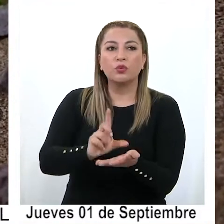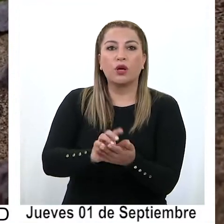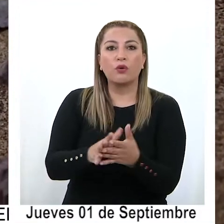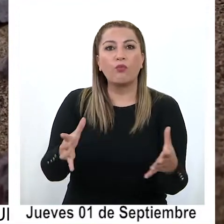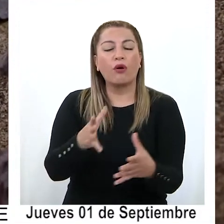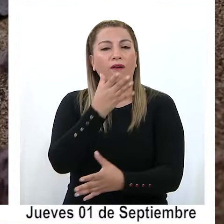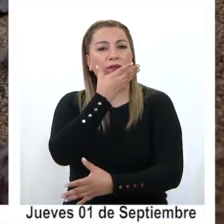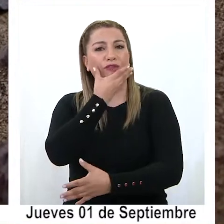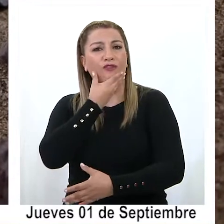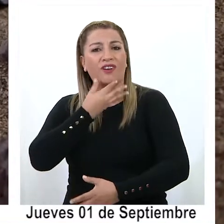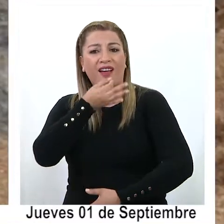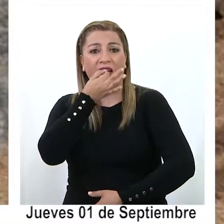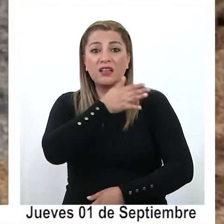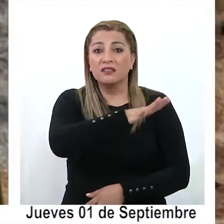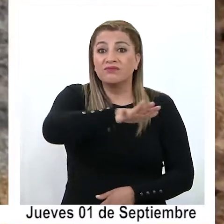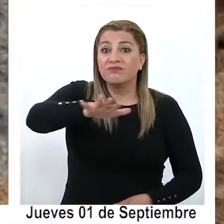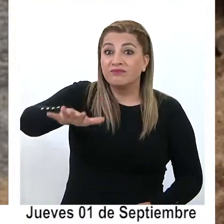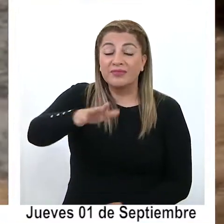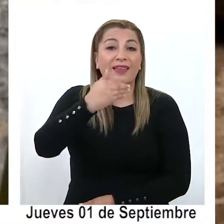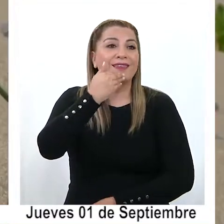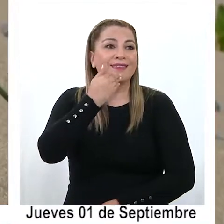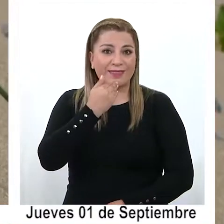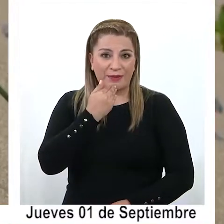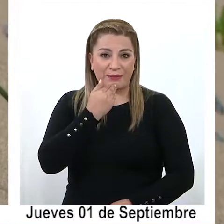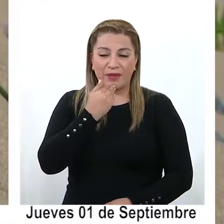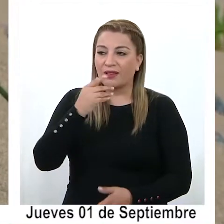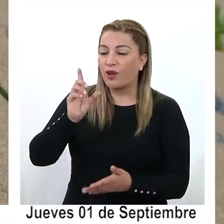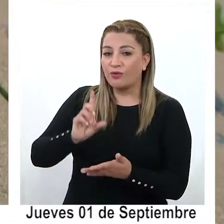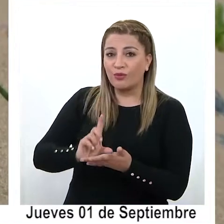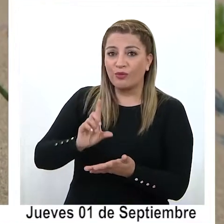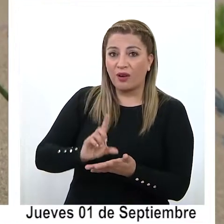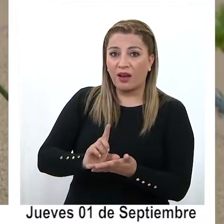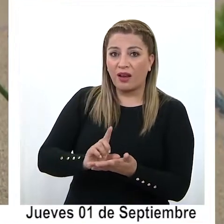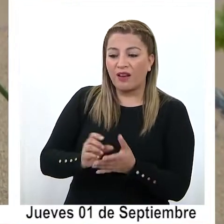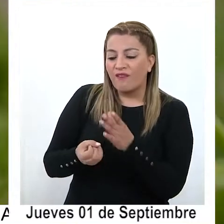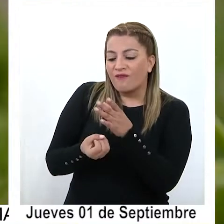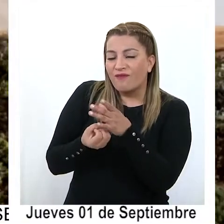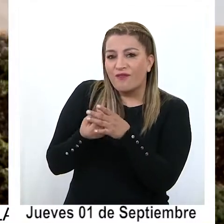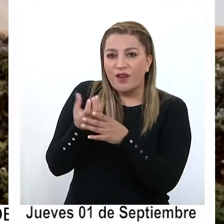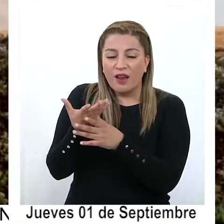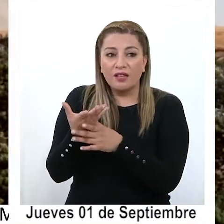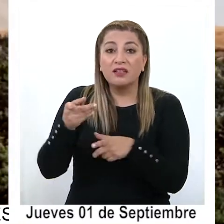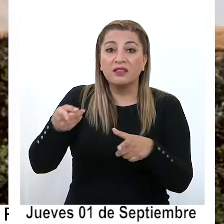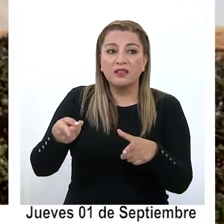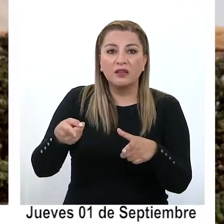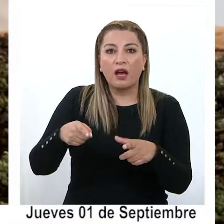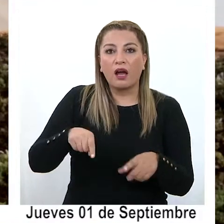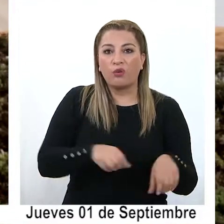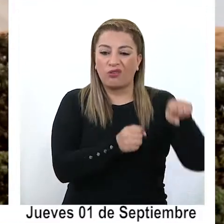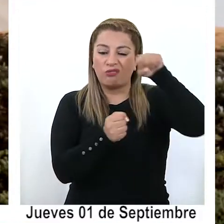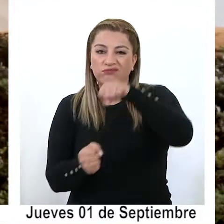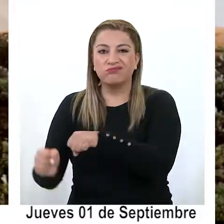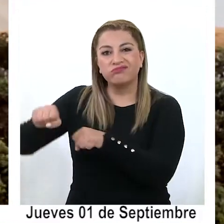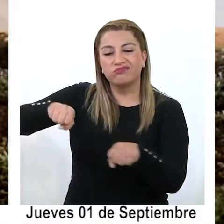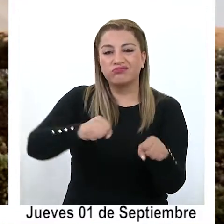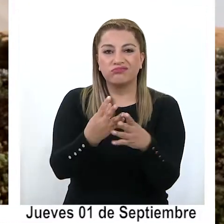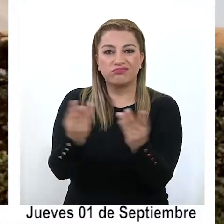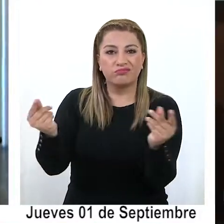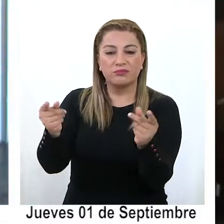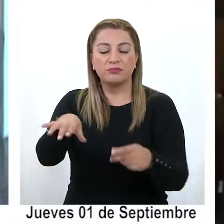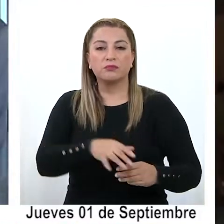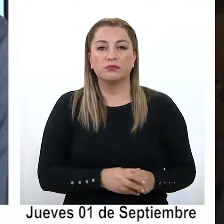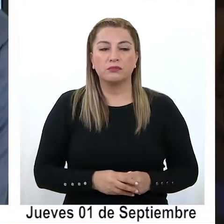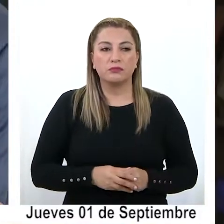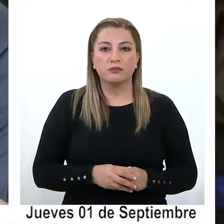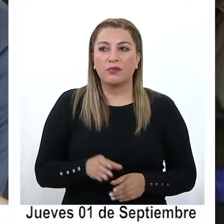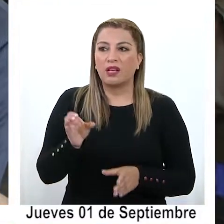gran belleza escénica, pero también sitios donde la flora y fauna fue pasada a llevar. La